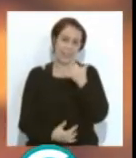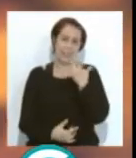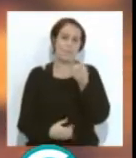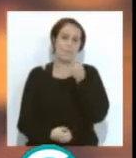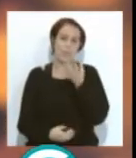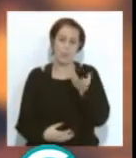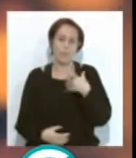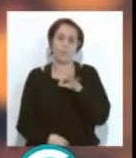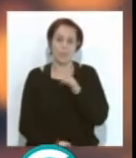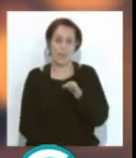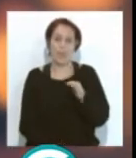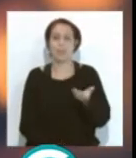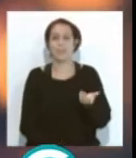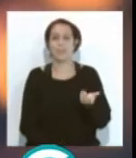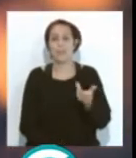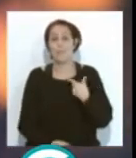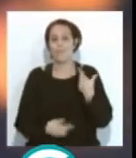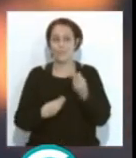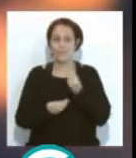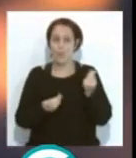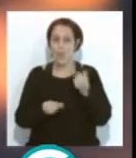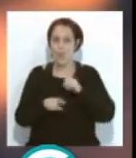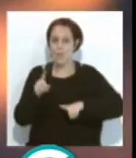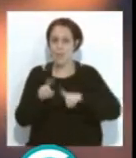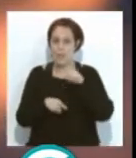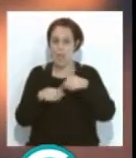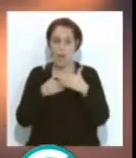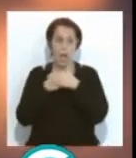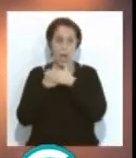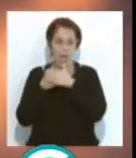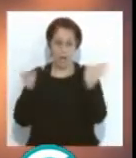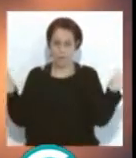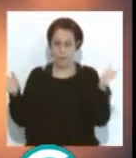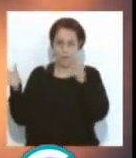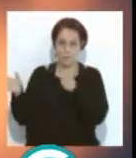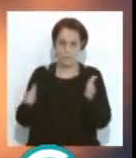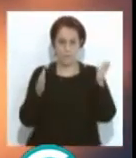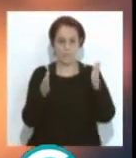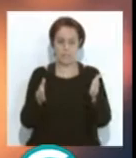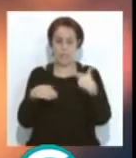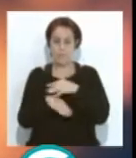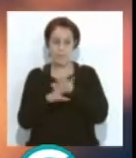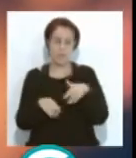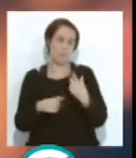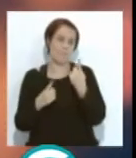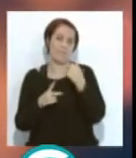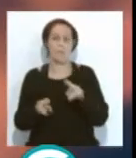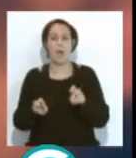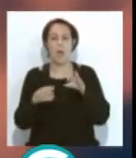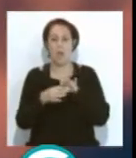Bueno, pero sí es verdad que da la sensación a veces que se abre el cupo de esas siguientes fases por, al final, bueno, pues una cuestión de